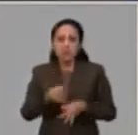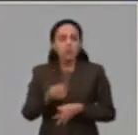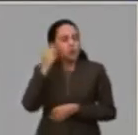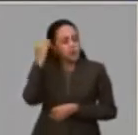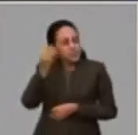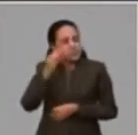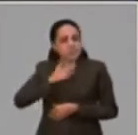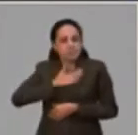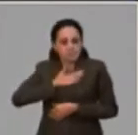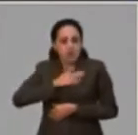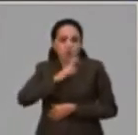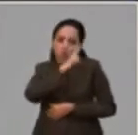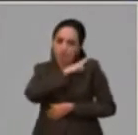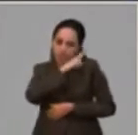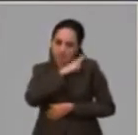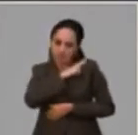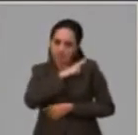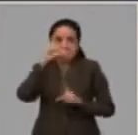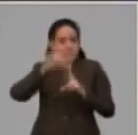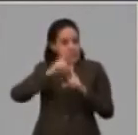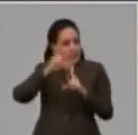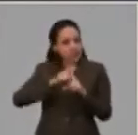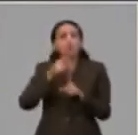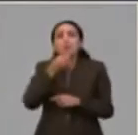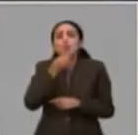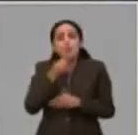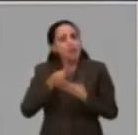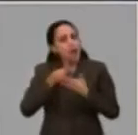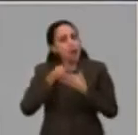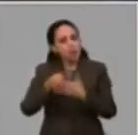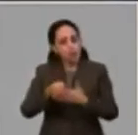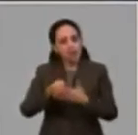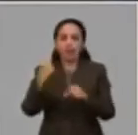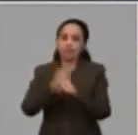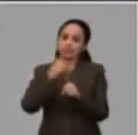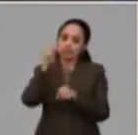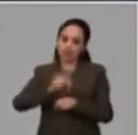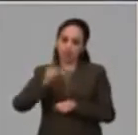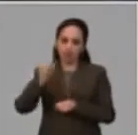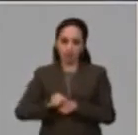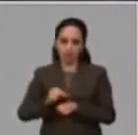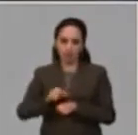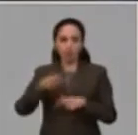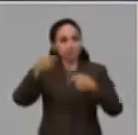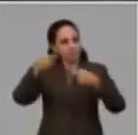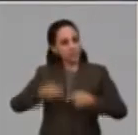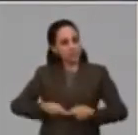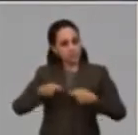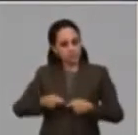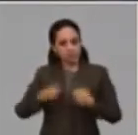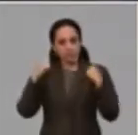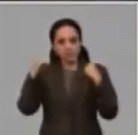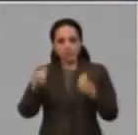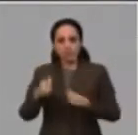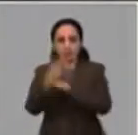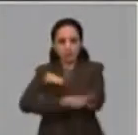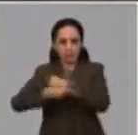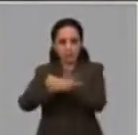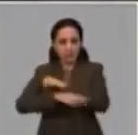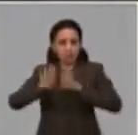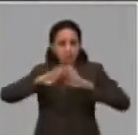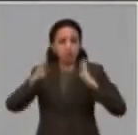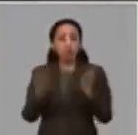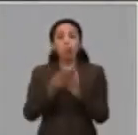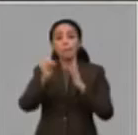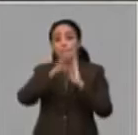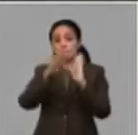las administraciones, y creo que los sindicatos también pueden jugar un papel importante en apoyar ese empeño, esa decisión de la dirección del país. Sí, en todas estas medidas